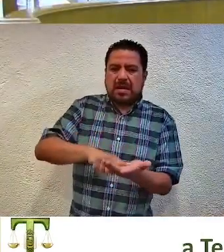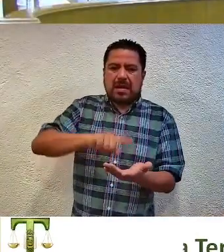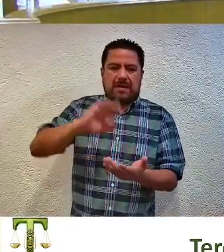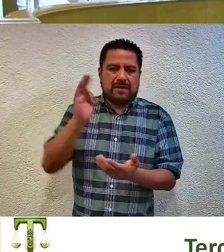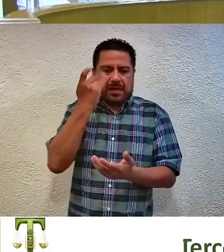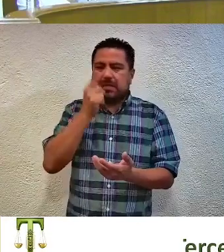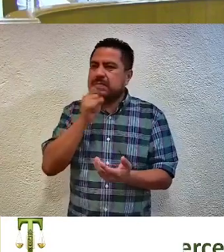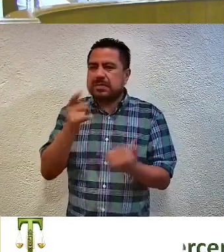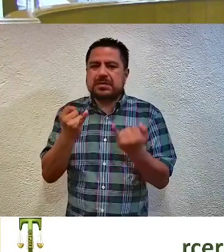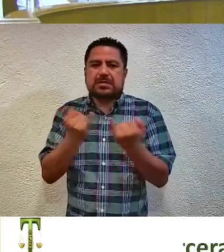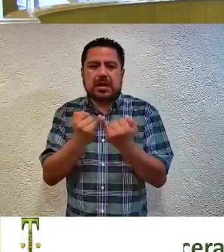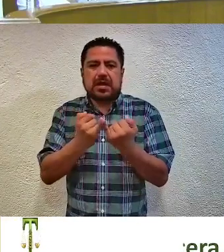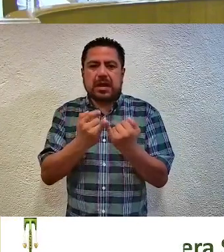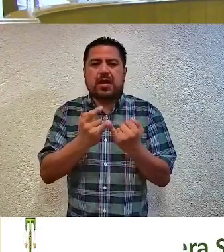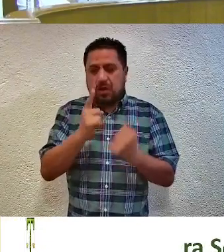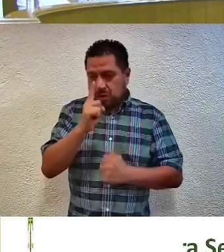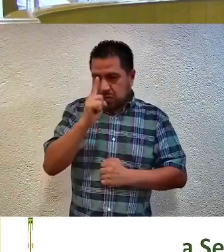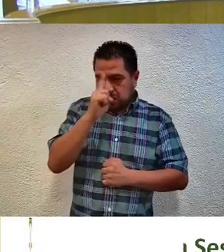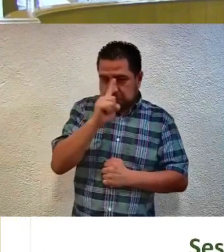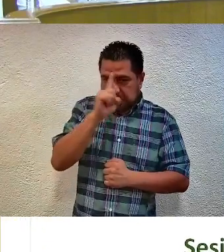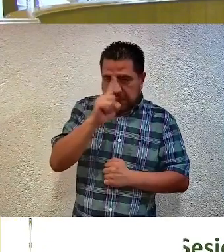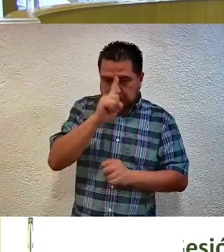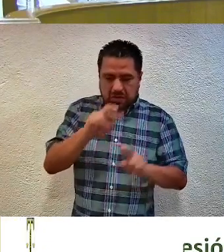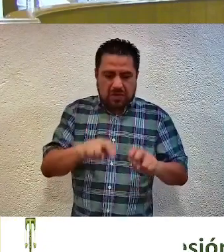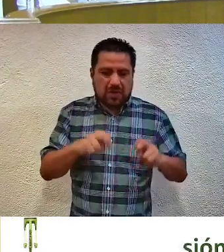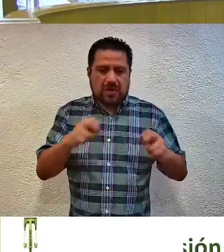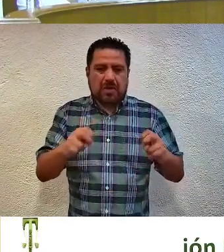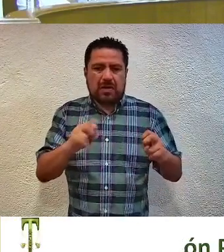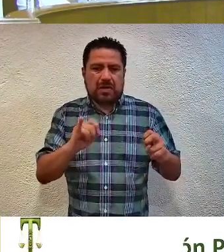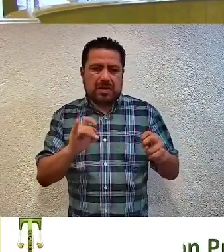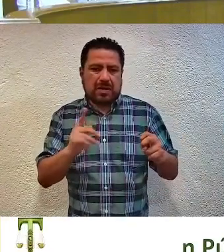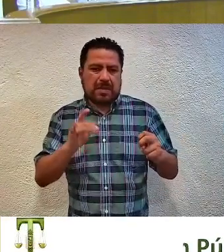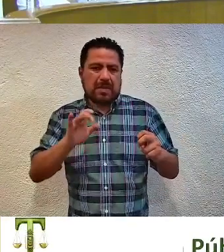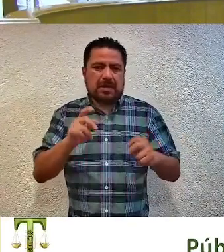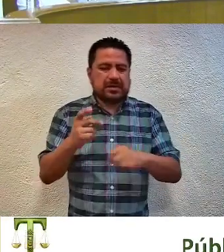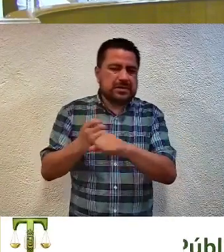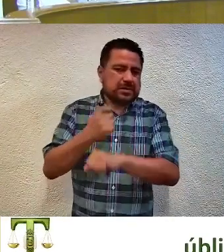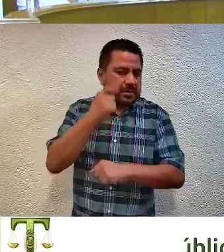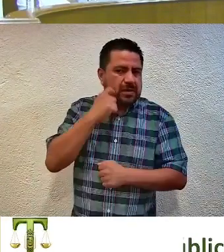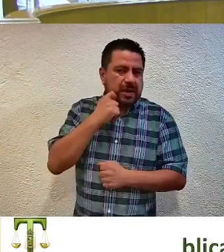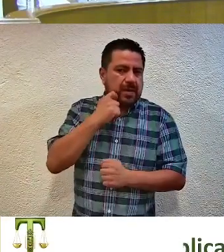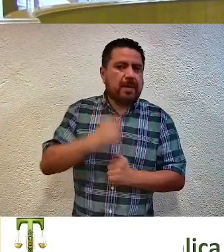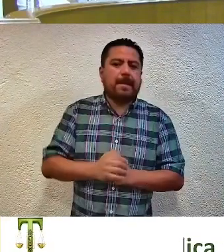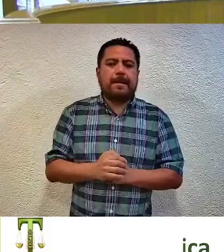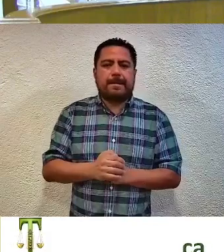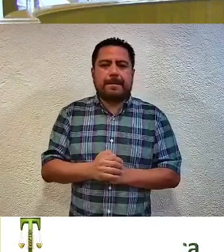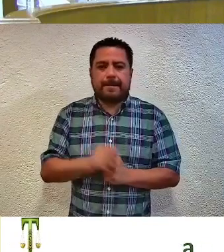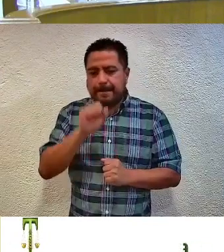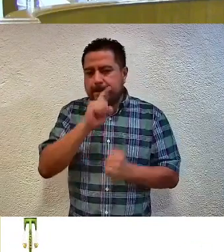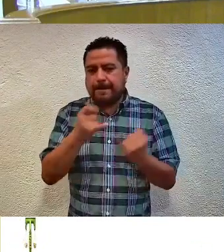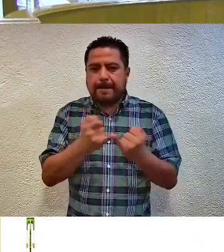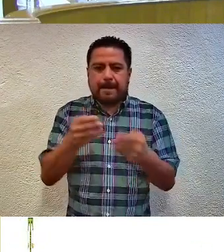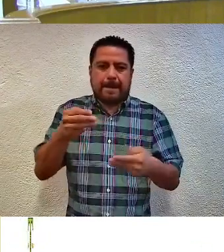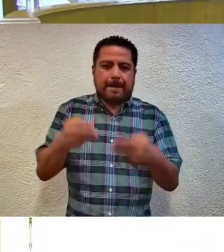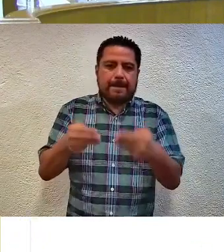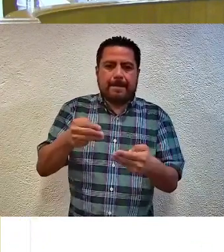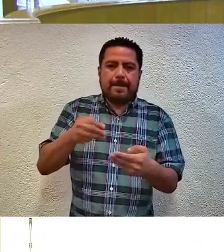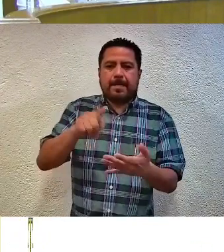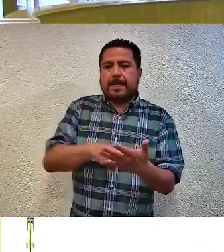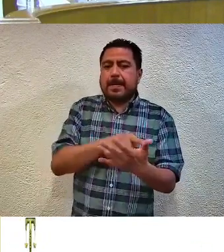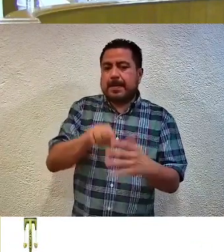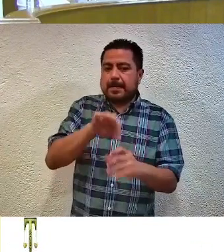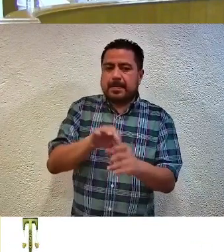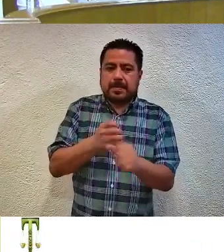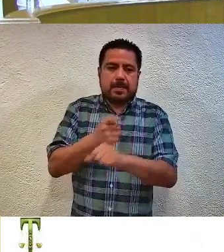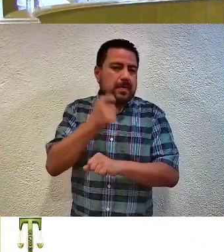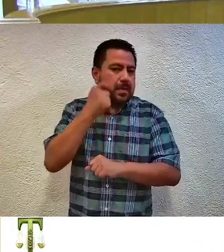Federación, las consejerías del Consejo General del Instituto Electoral y de Participación Ciudadana del Estado de Guerrero y las magistraturas del Tribunal Electoral